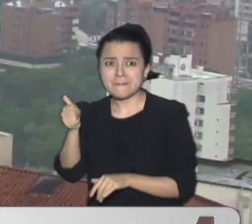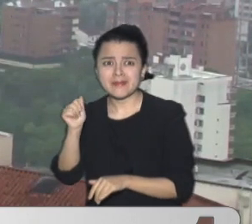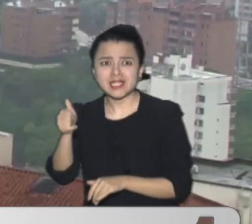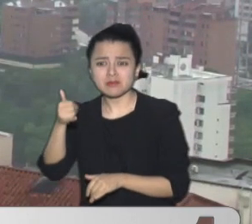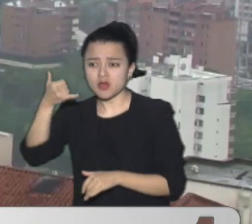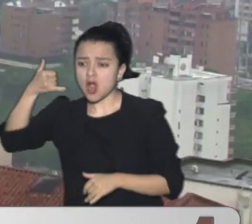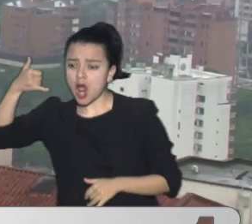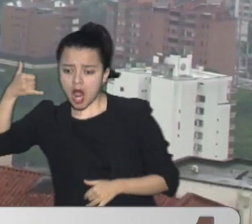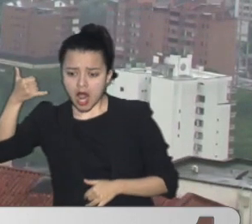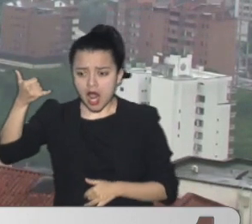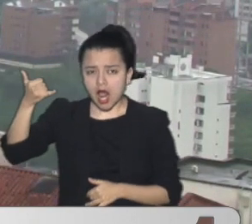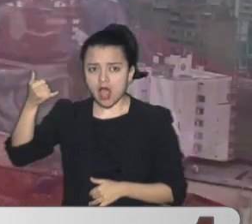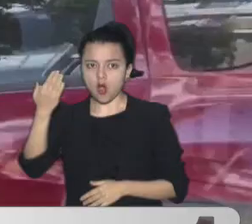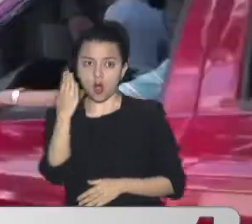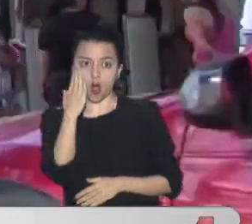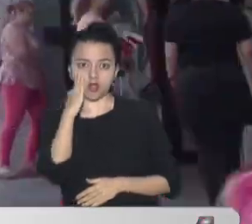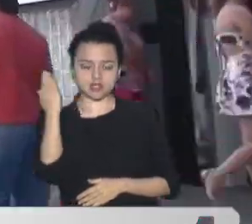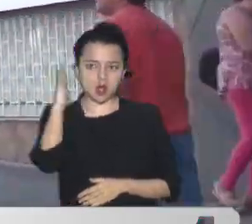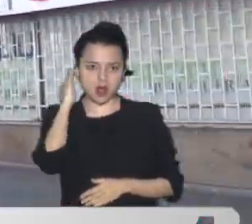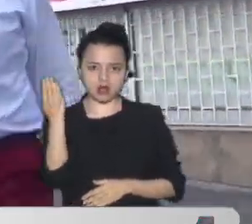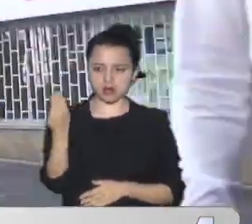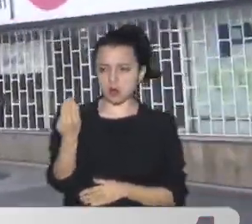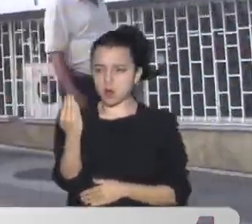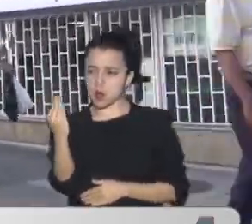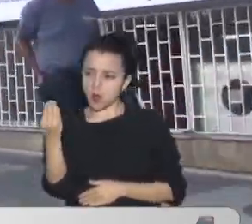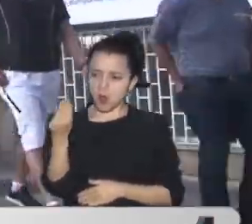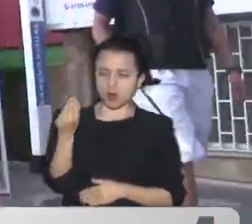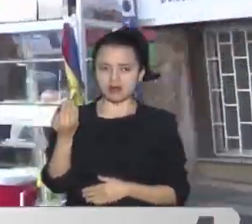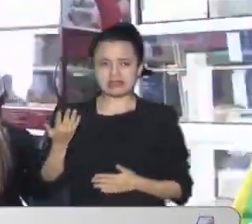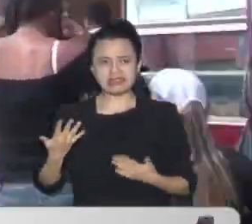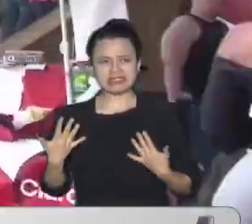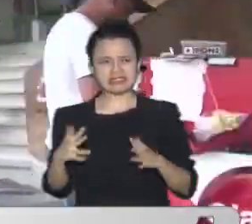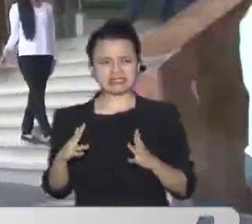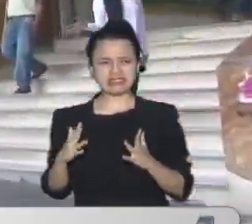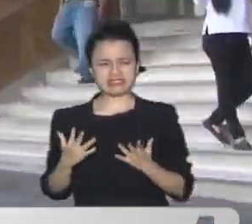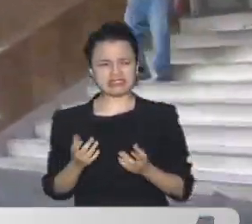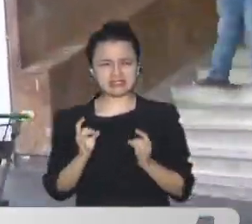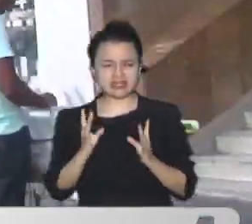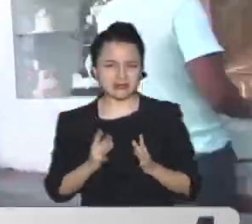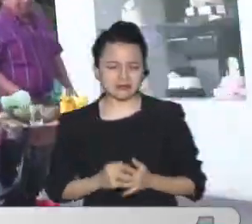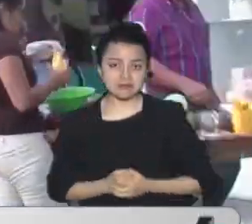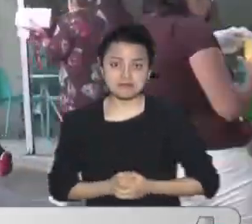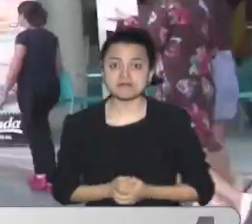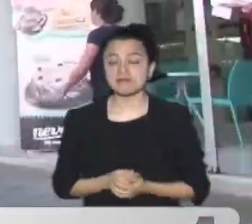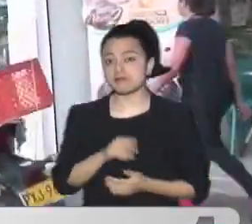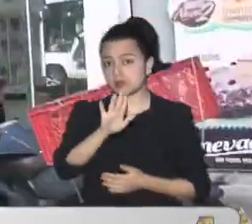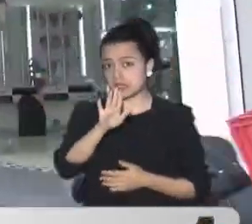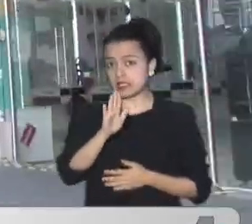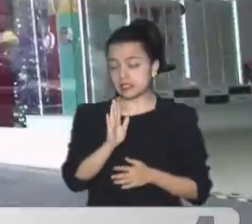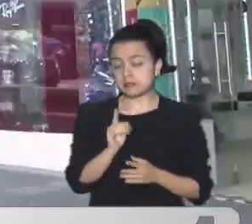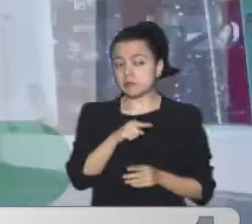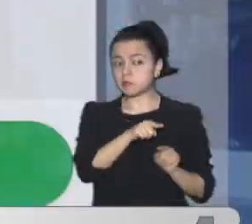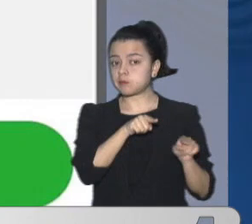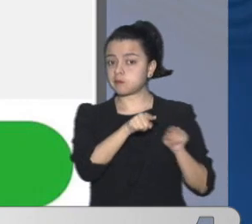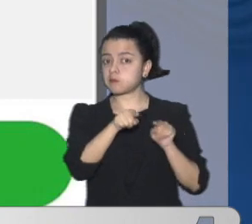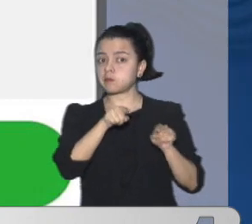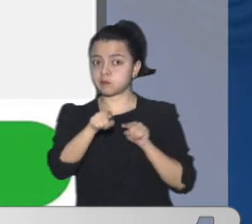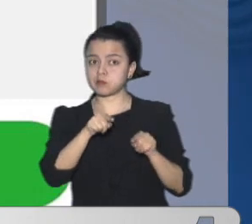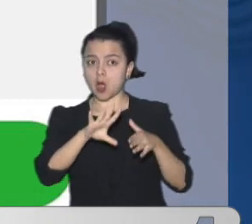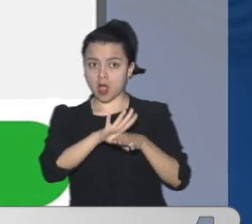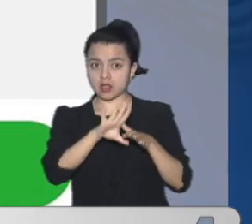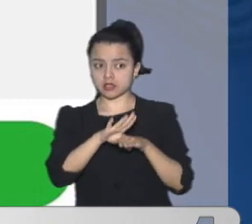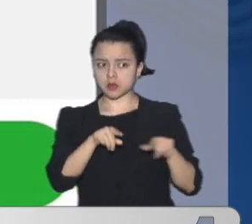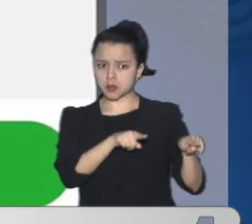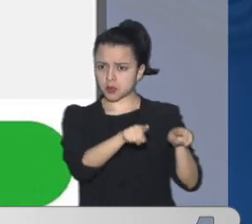que hacen Dentro de los vehículos Durante sus recorridos Por las calles De la ciudad También hay que señalar En las últimas horas Los taxistas Luego de presentar Su